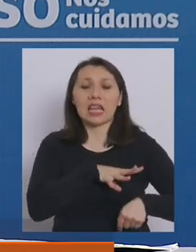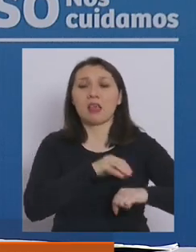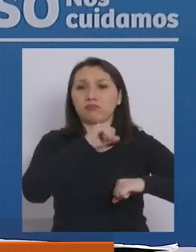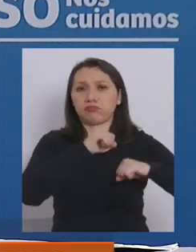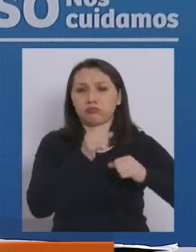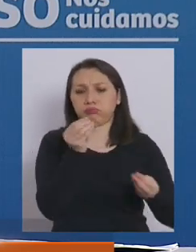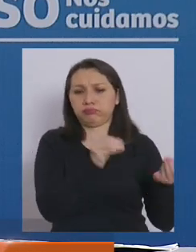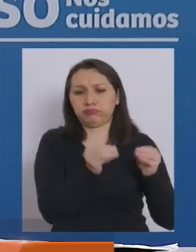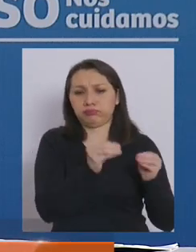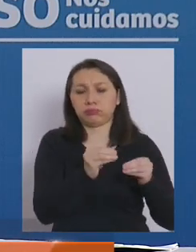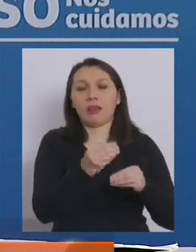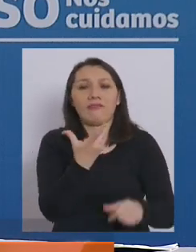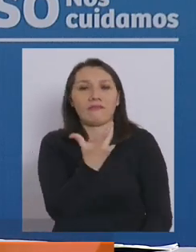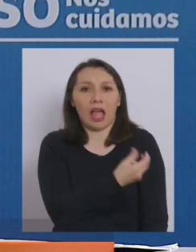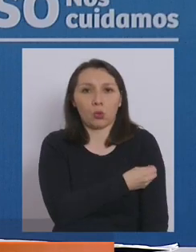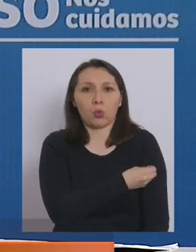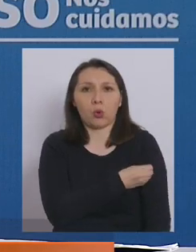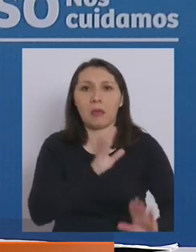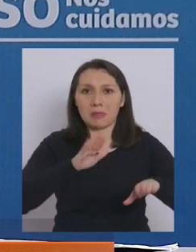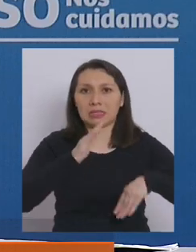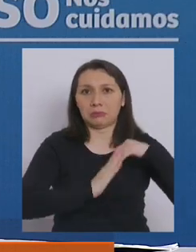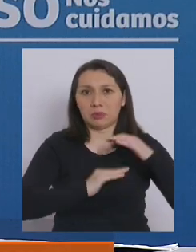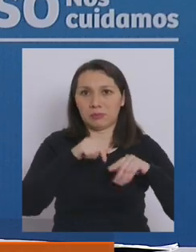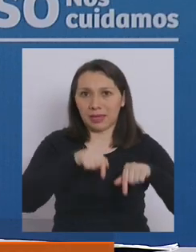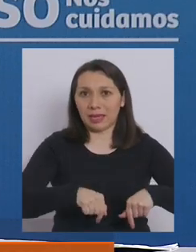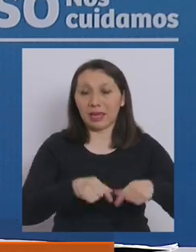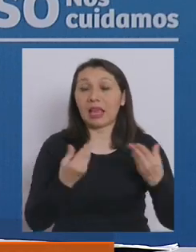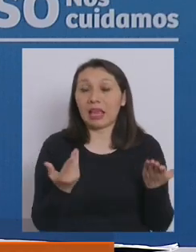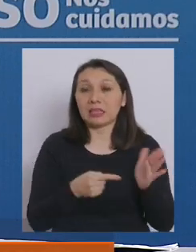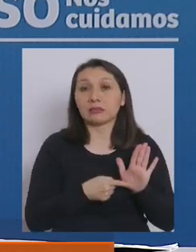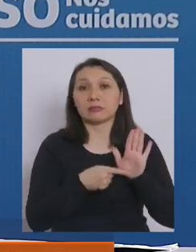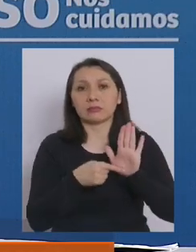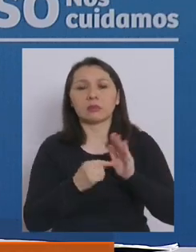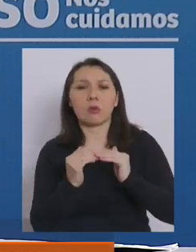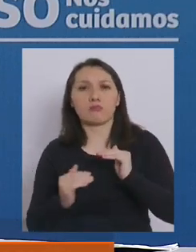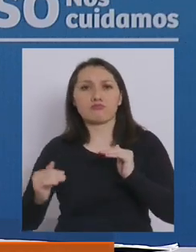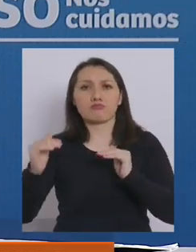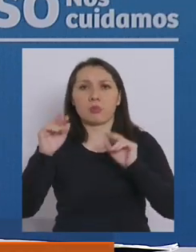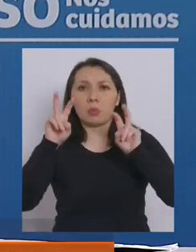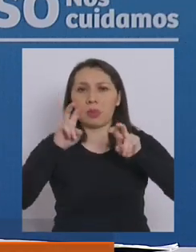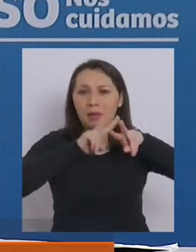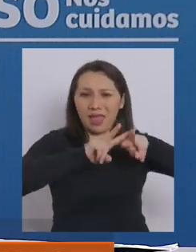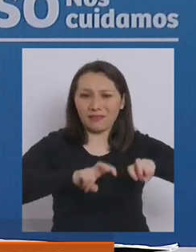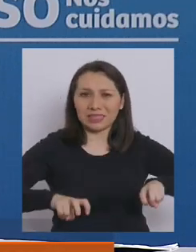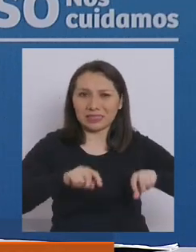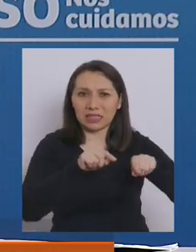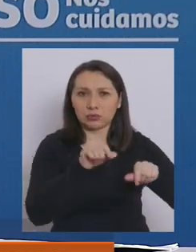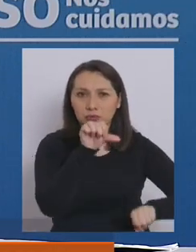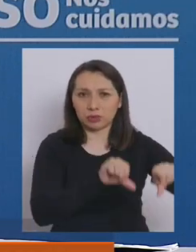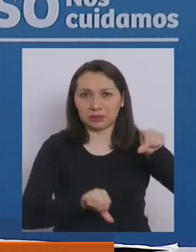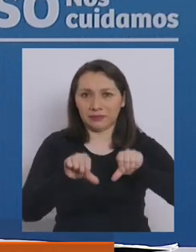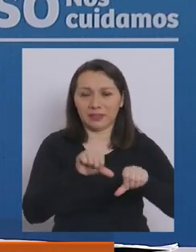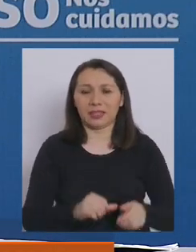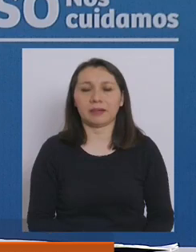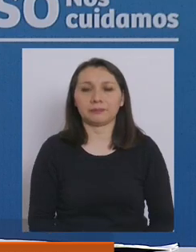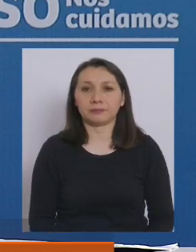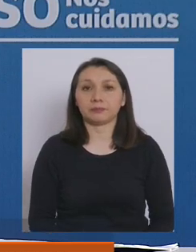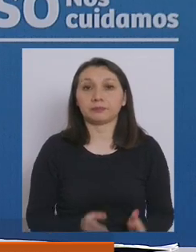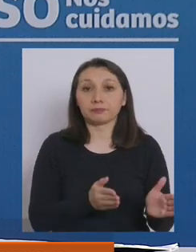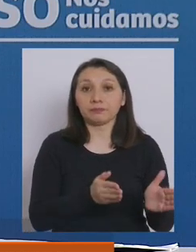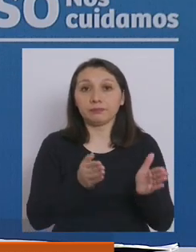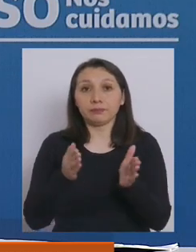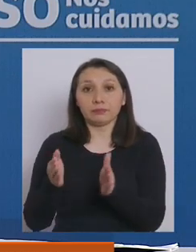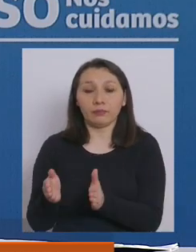país productor de vacunas y eso nos ponga a la vanguardia en la investigación científica. A